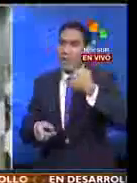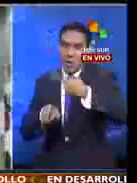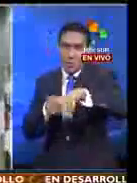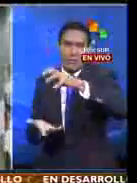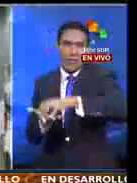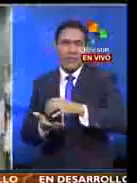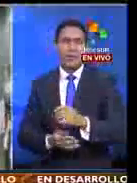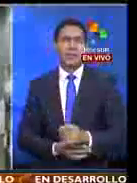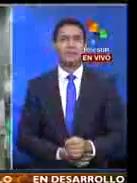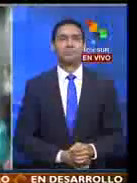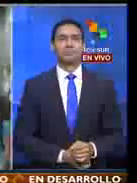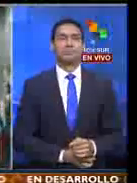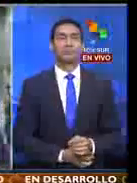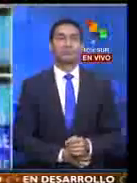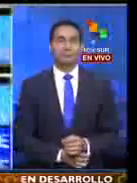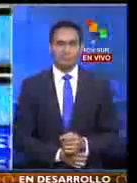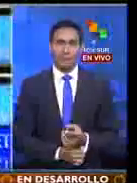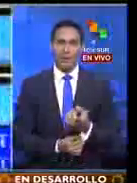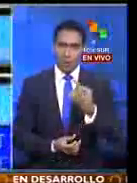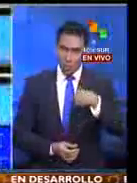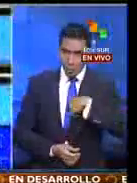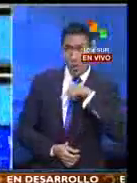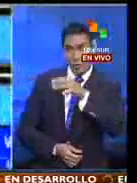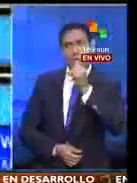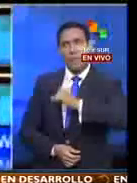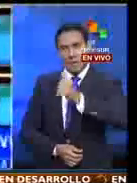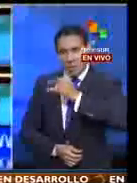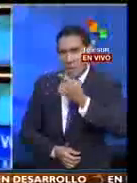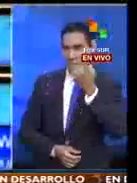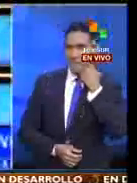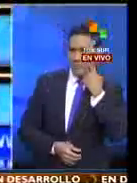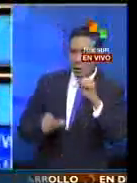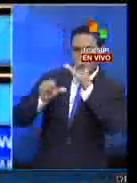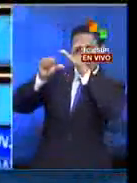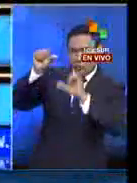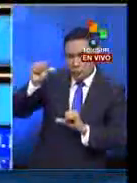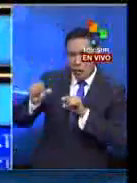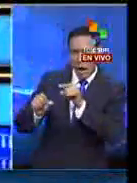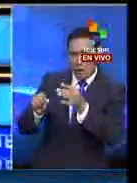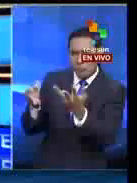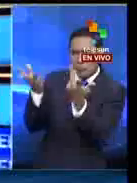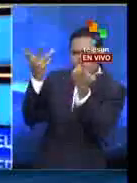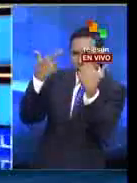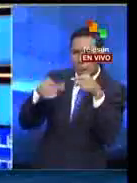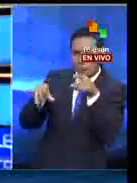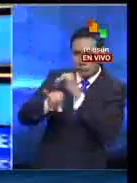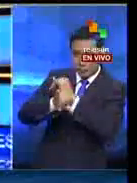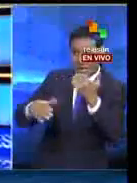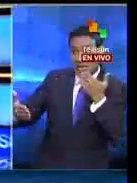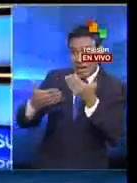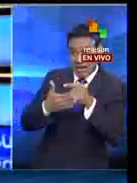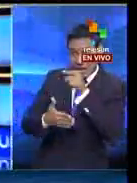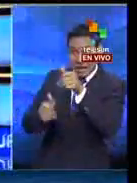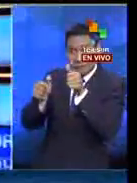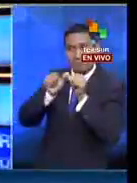de Oaxaca. Bueno, entonces estaremos atentos a la manera en que sean respondidas esta movilización de los maestros. Raimundo Pérez Arellano, gracias por el reporte.